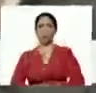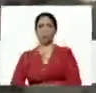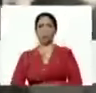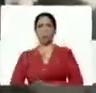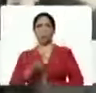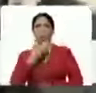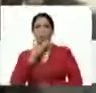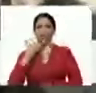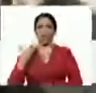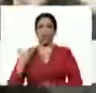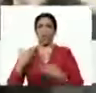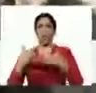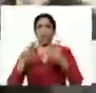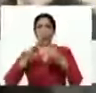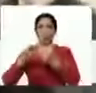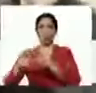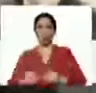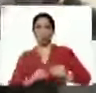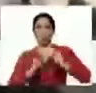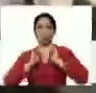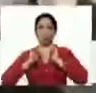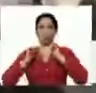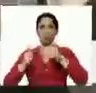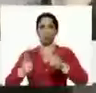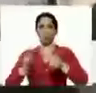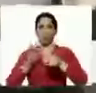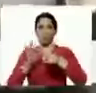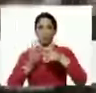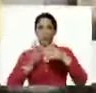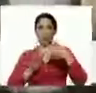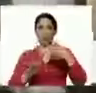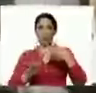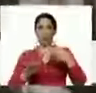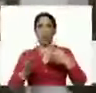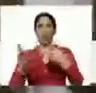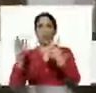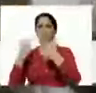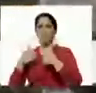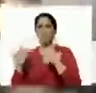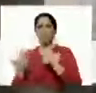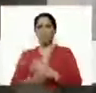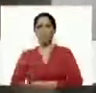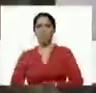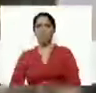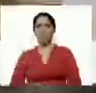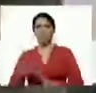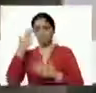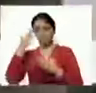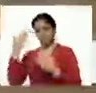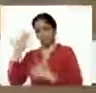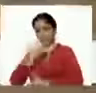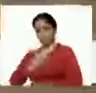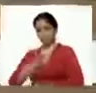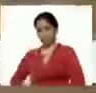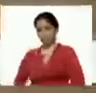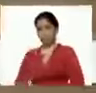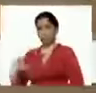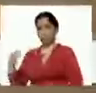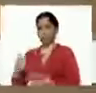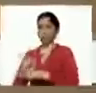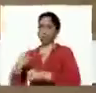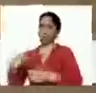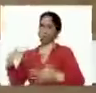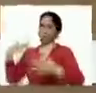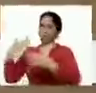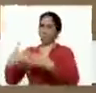mejoramiento rehabilitación impuesta en marcha de estos silos Samuel que nos dice saludo presidente se ha trabajado